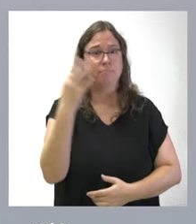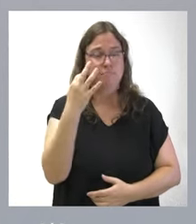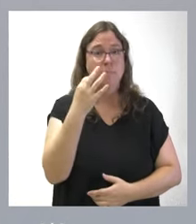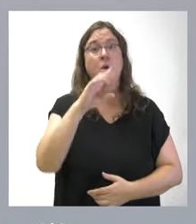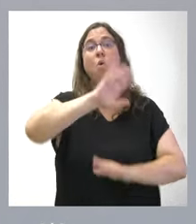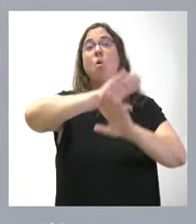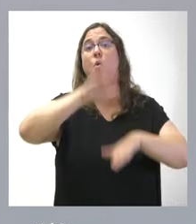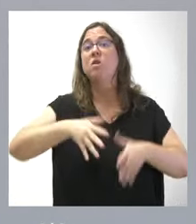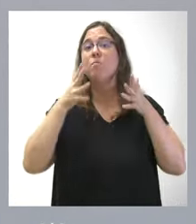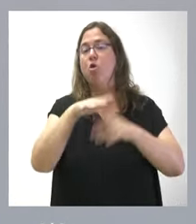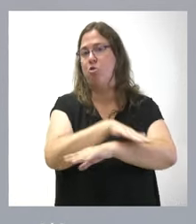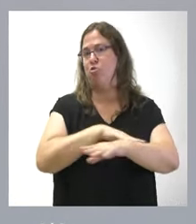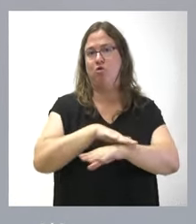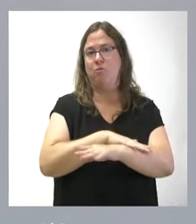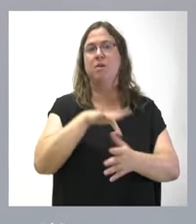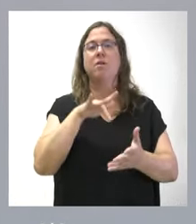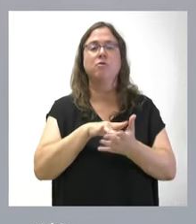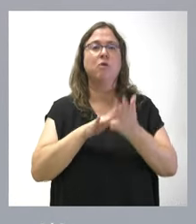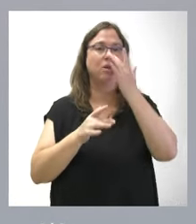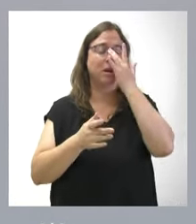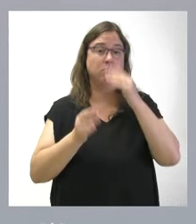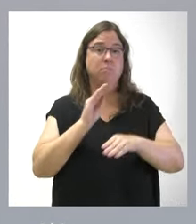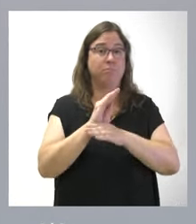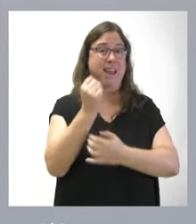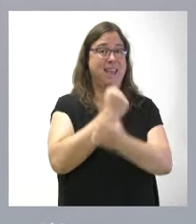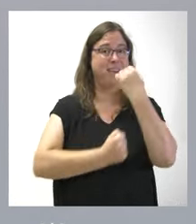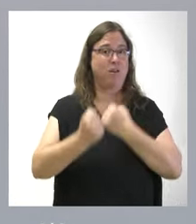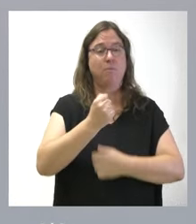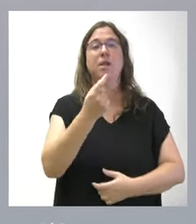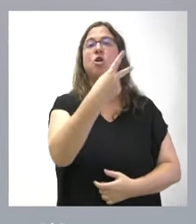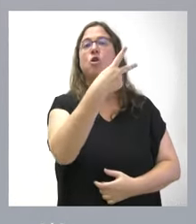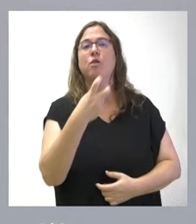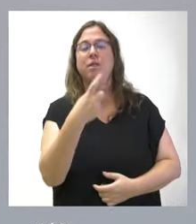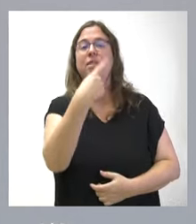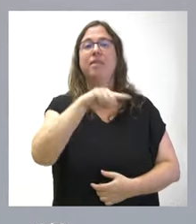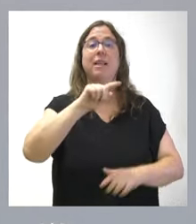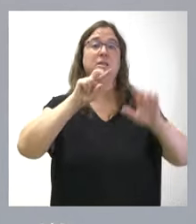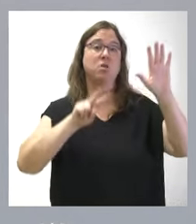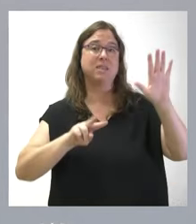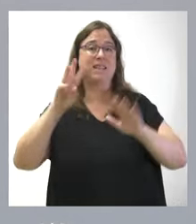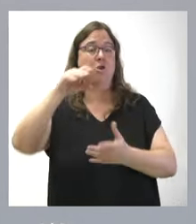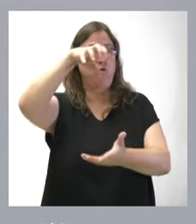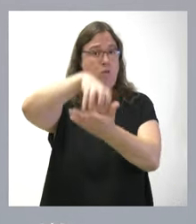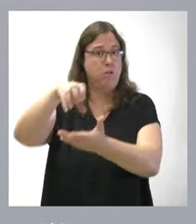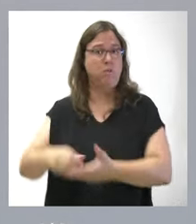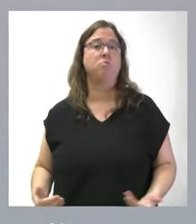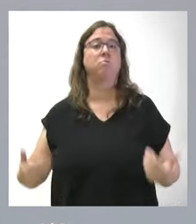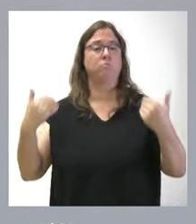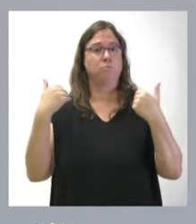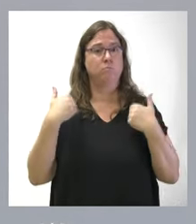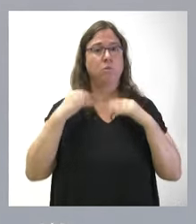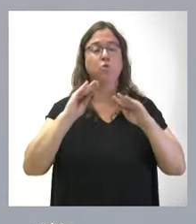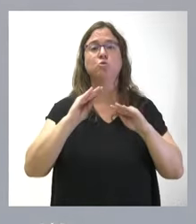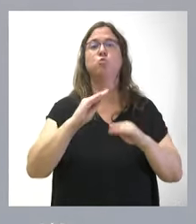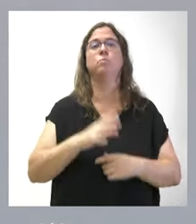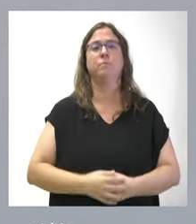Consejo de Gobierno hablábamos de la aportación económica para los 178 centros cuya titularidad ostentan las entidades